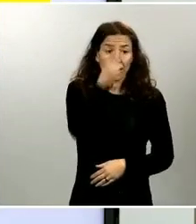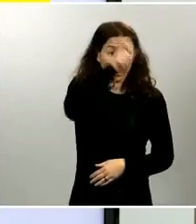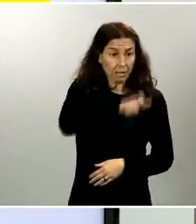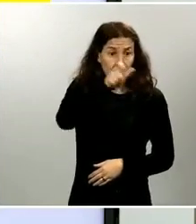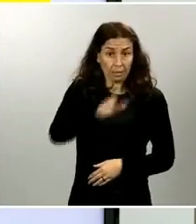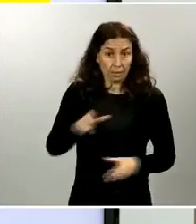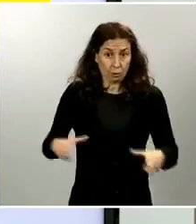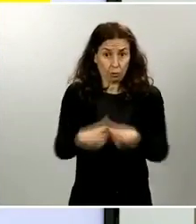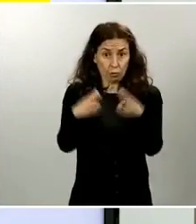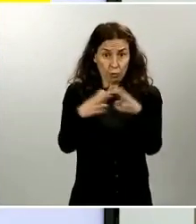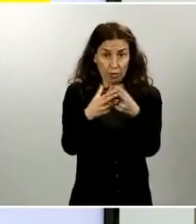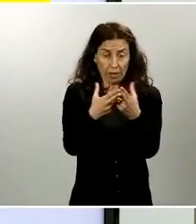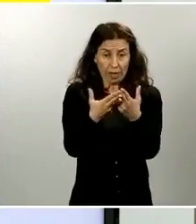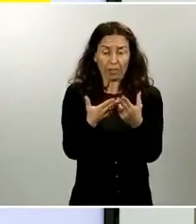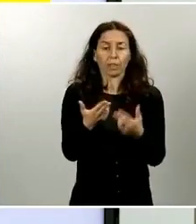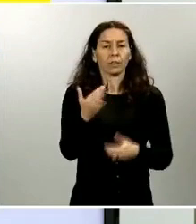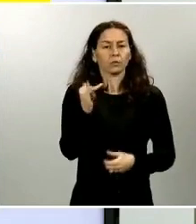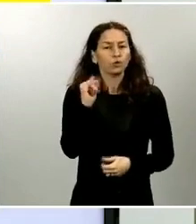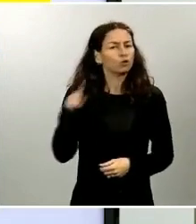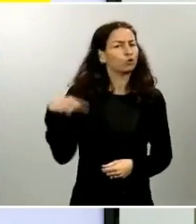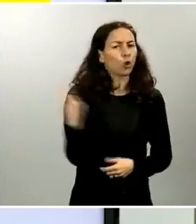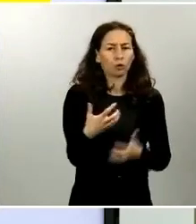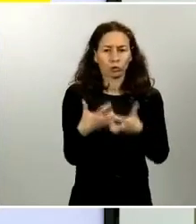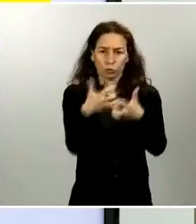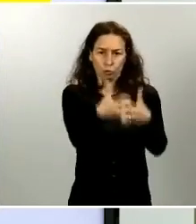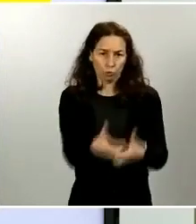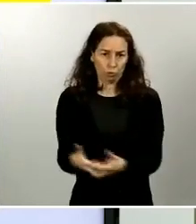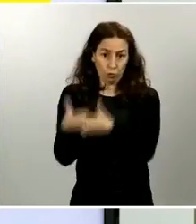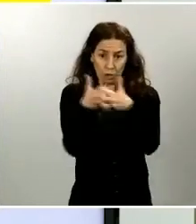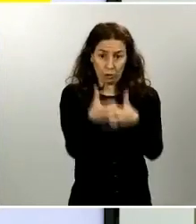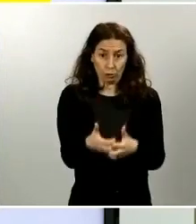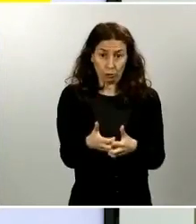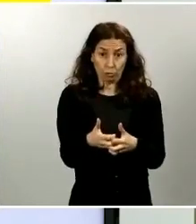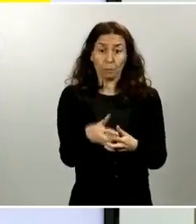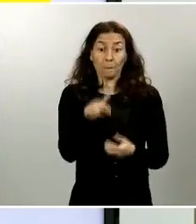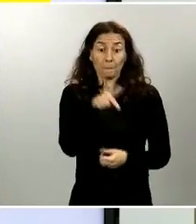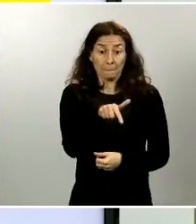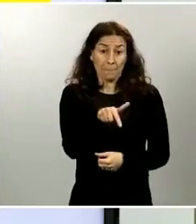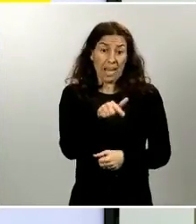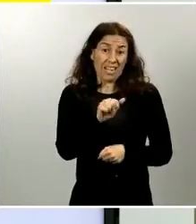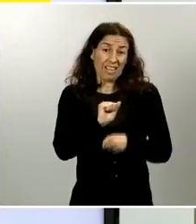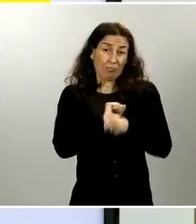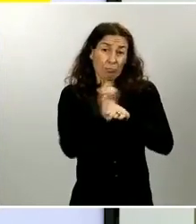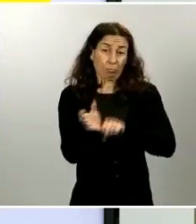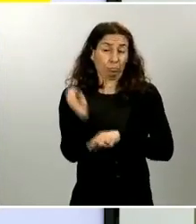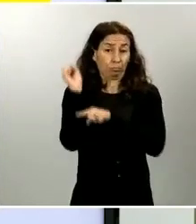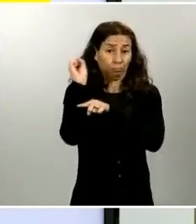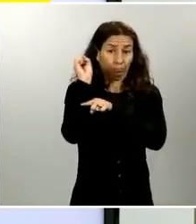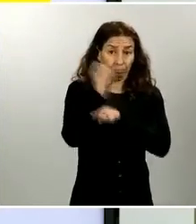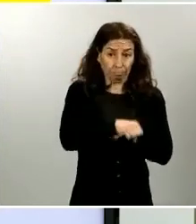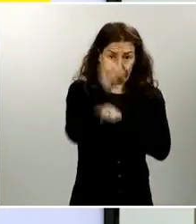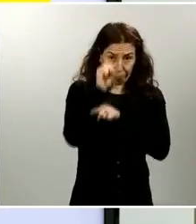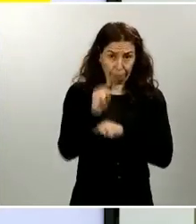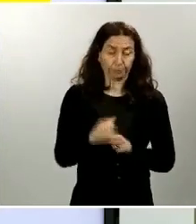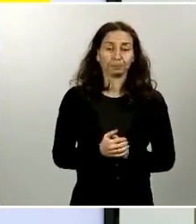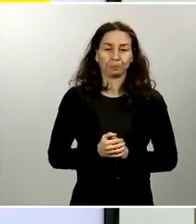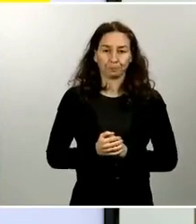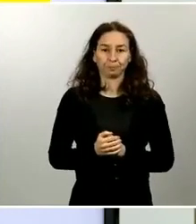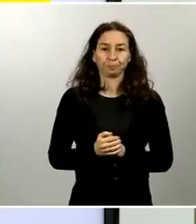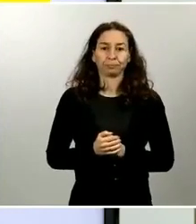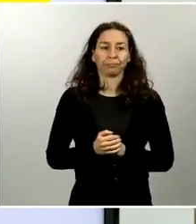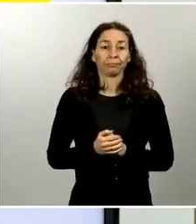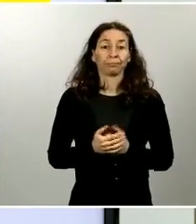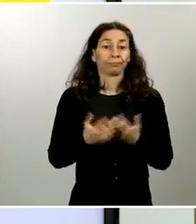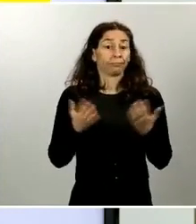luchando para terminar con esta crisis que nos ha provocado el COVID-19. Encabezado,